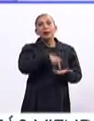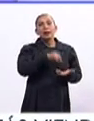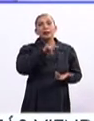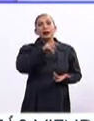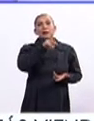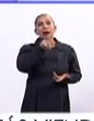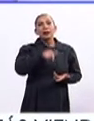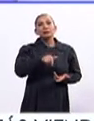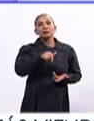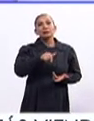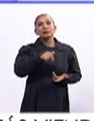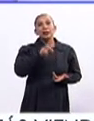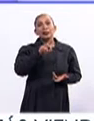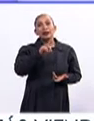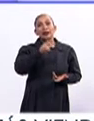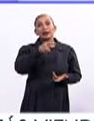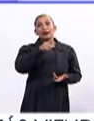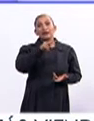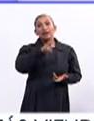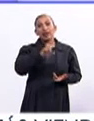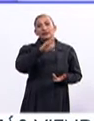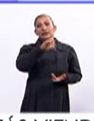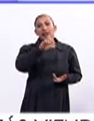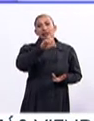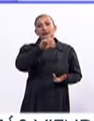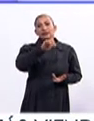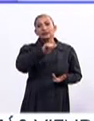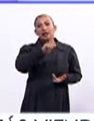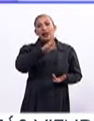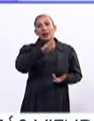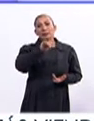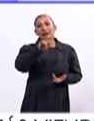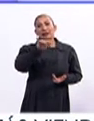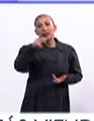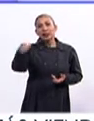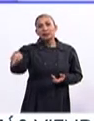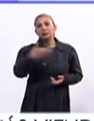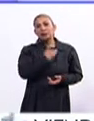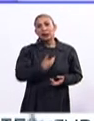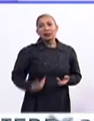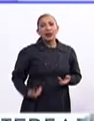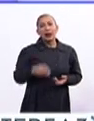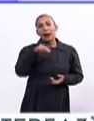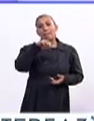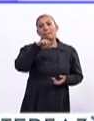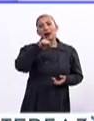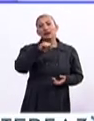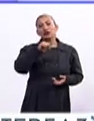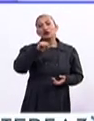¿Qué es la educación